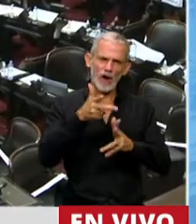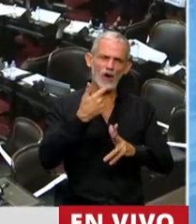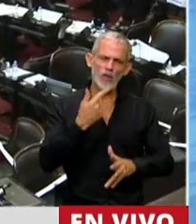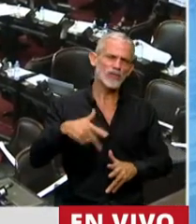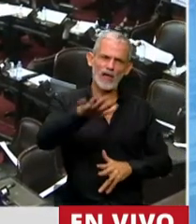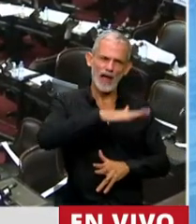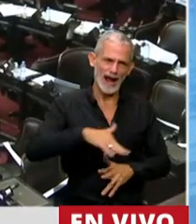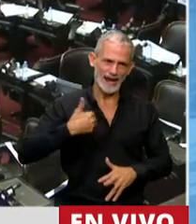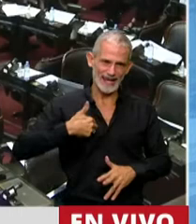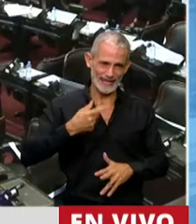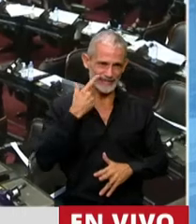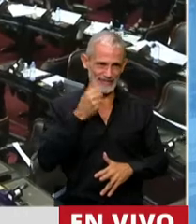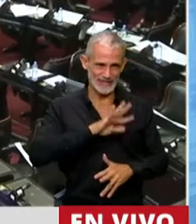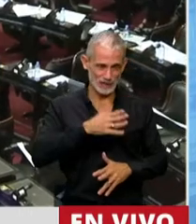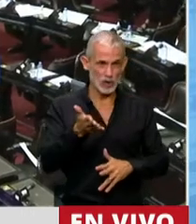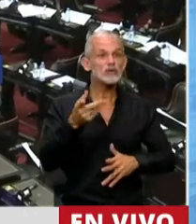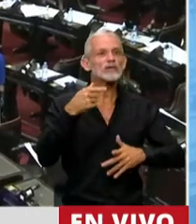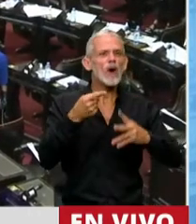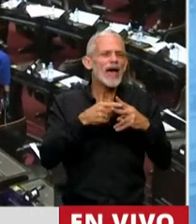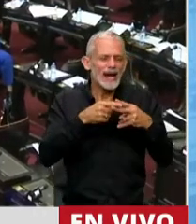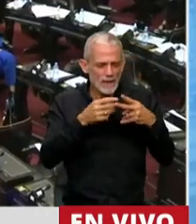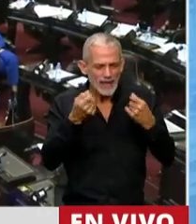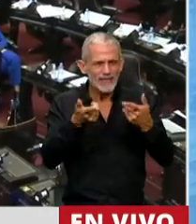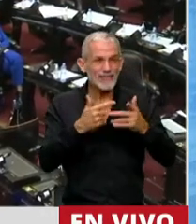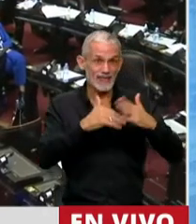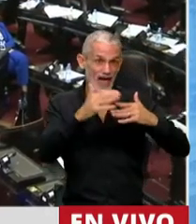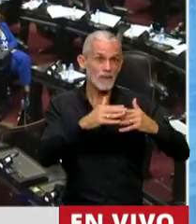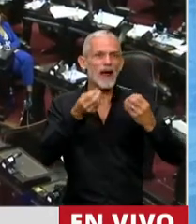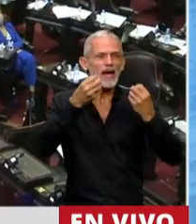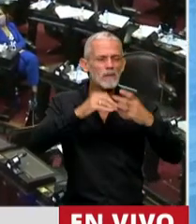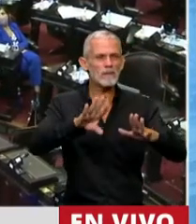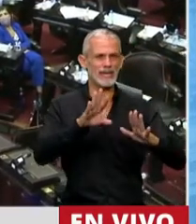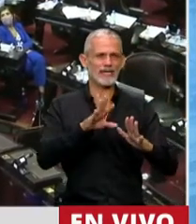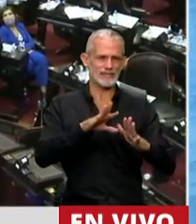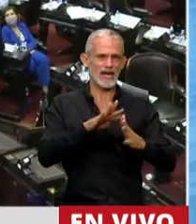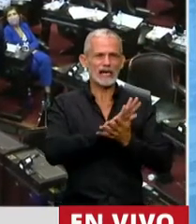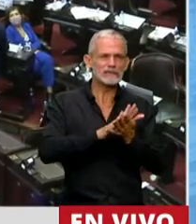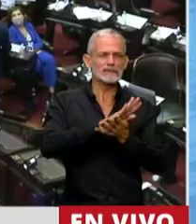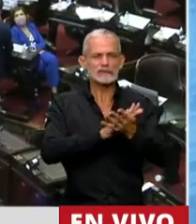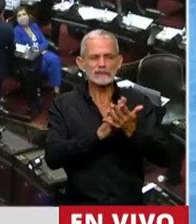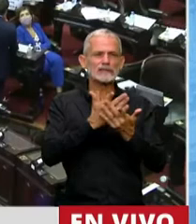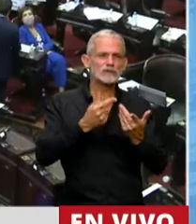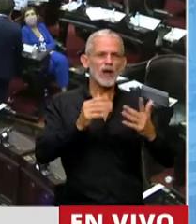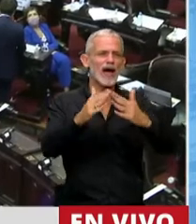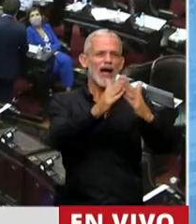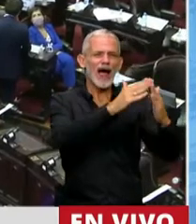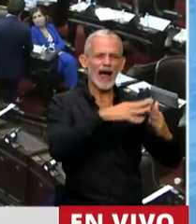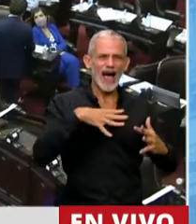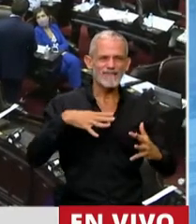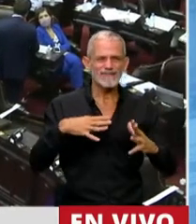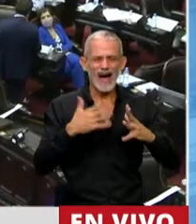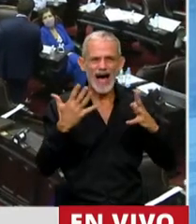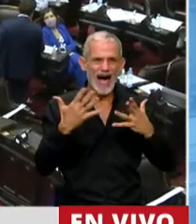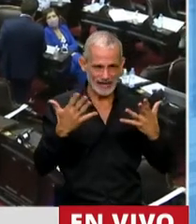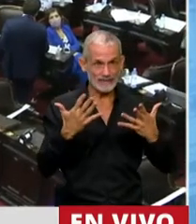argentinos. Que esto seguramente va a ser una herramienta para comenzar a paliar este déficit habitacional en una